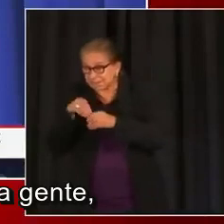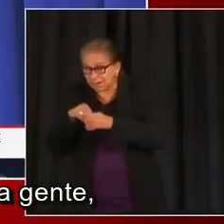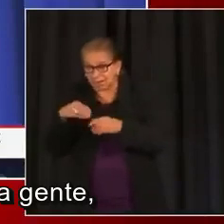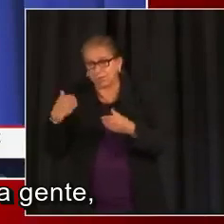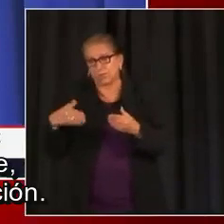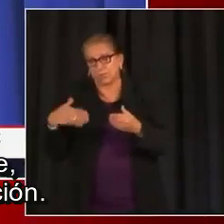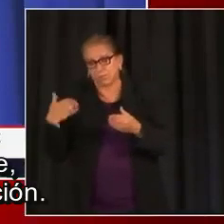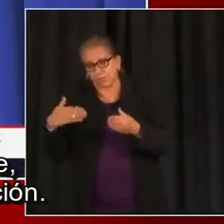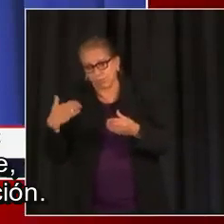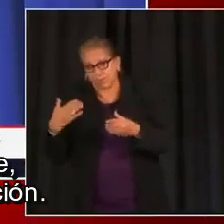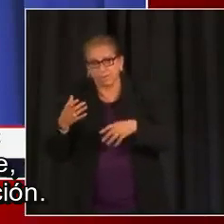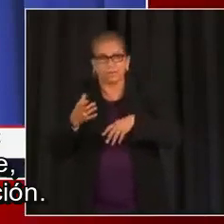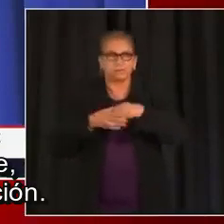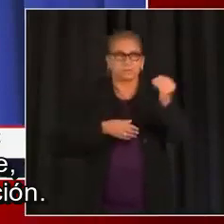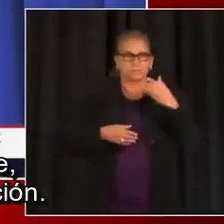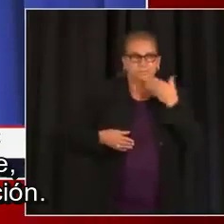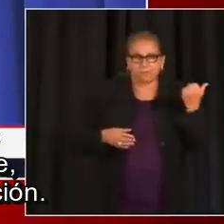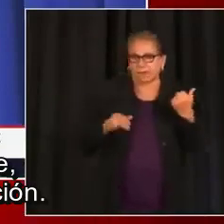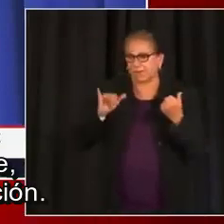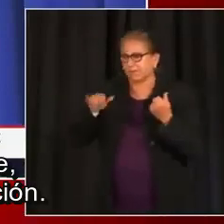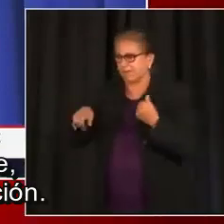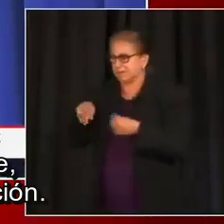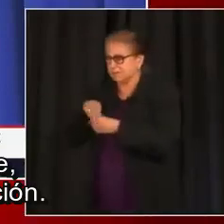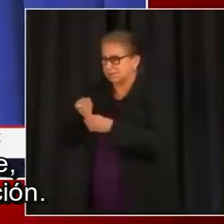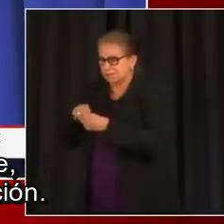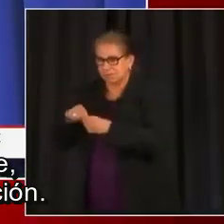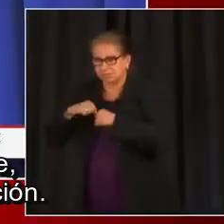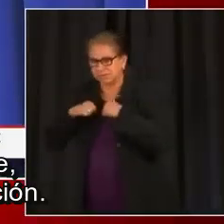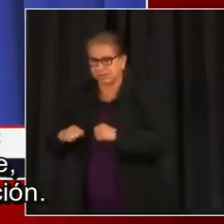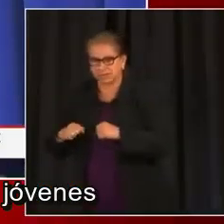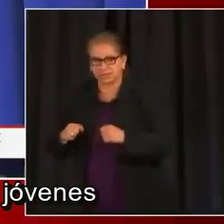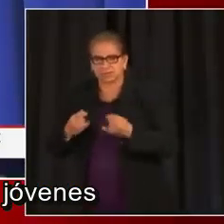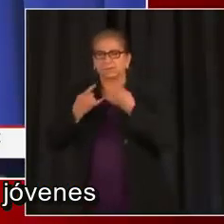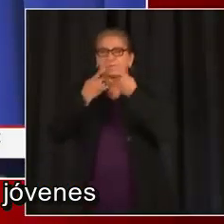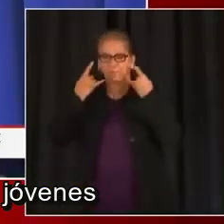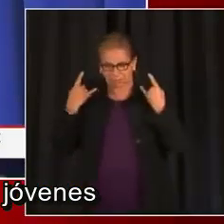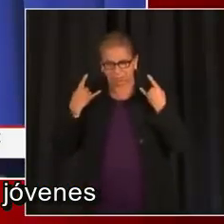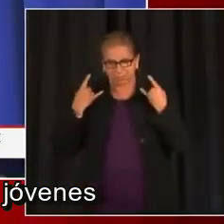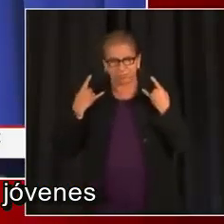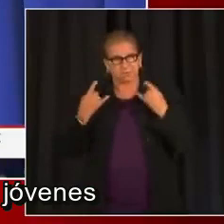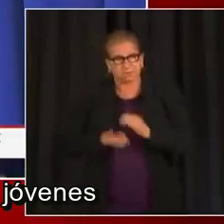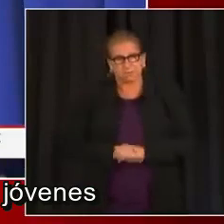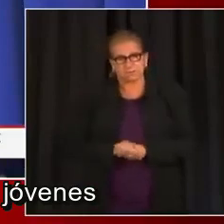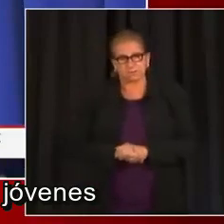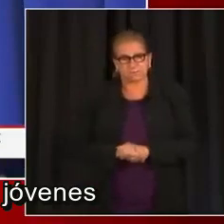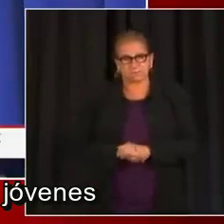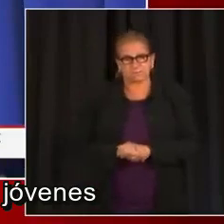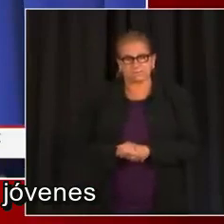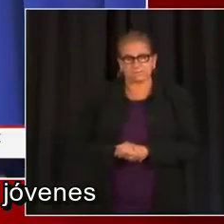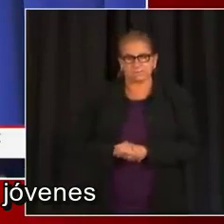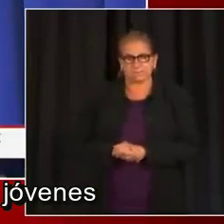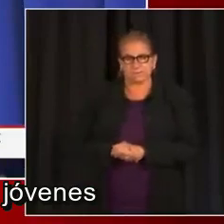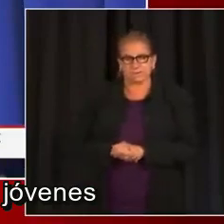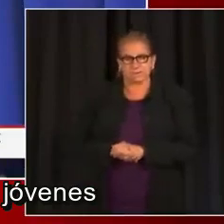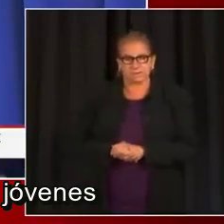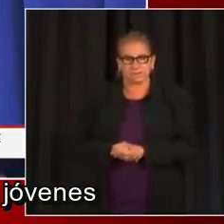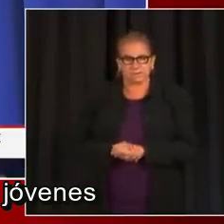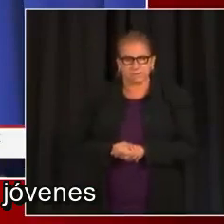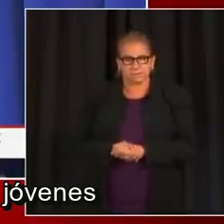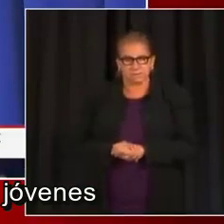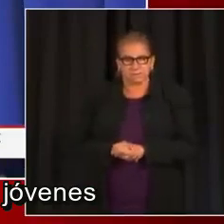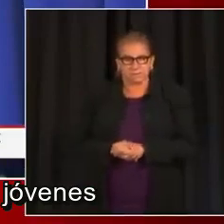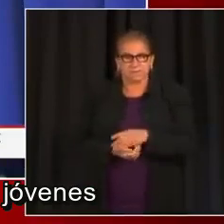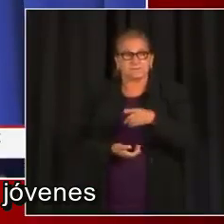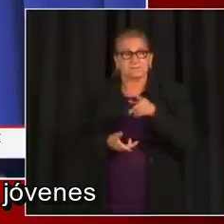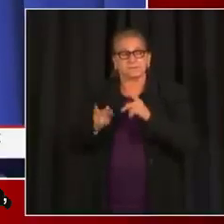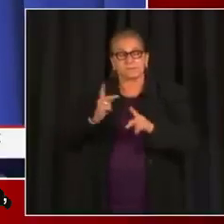gente, incluyendo al aire libre. ¿Por qué esto ofrece más protección? Queremos ser muy claros, porque las personas que viven